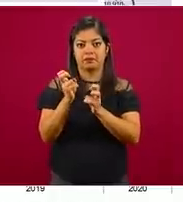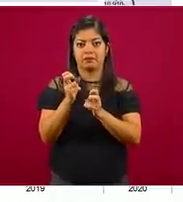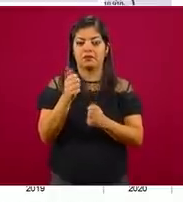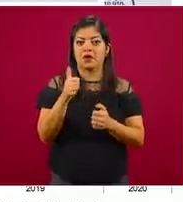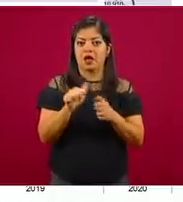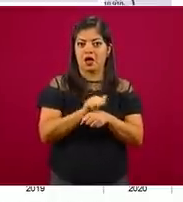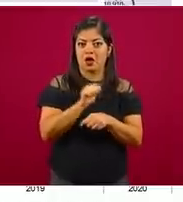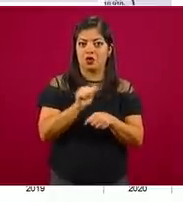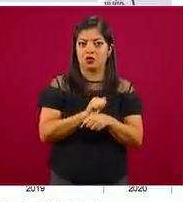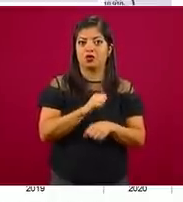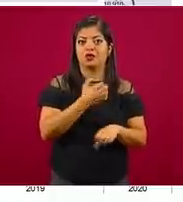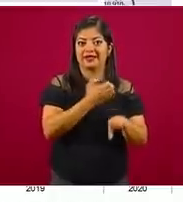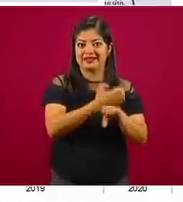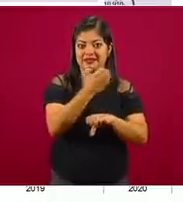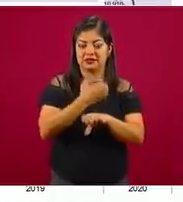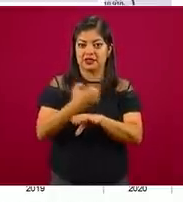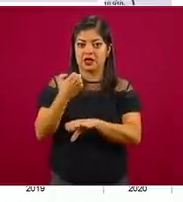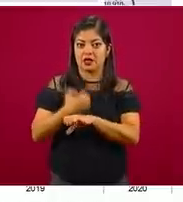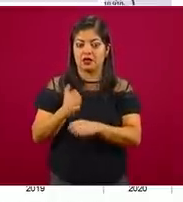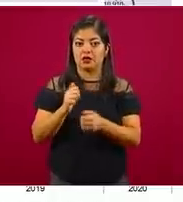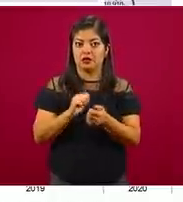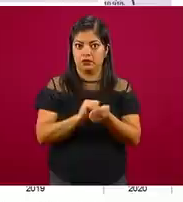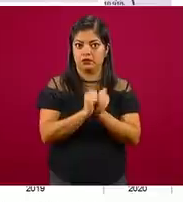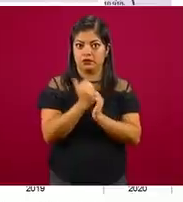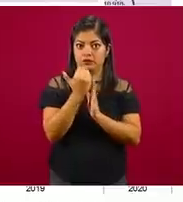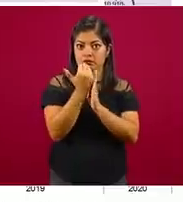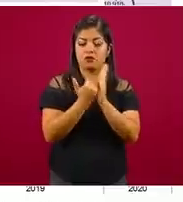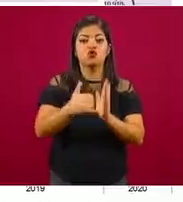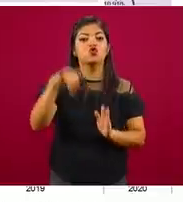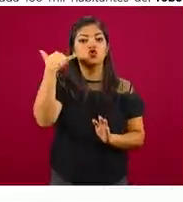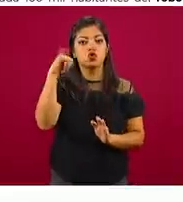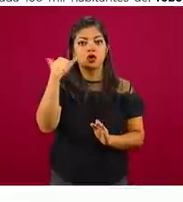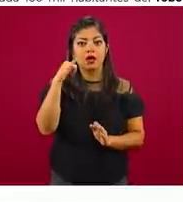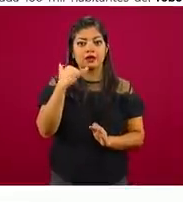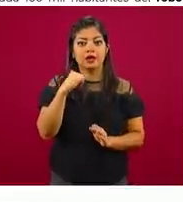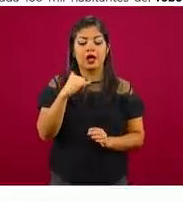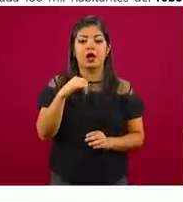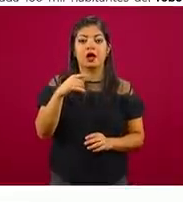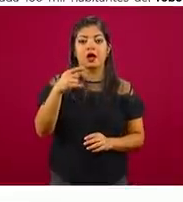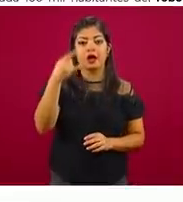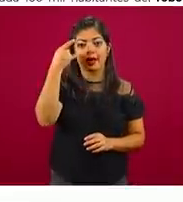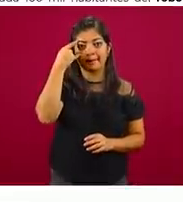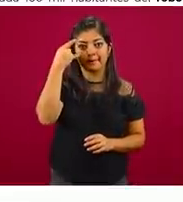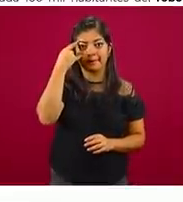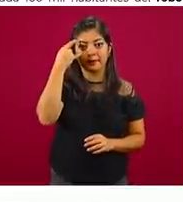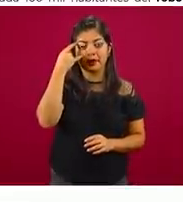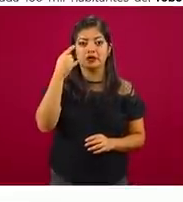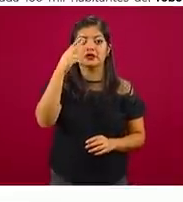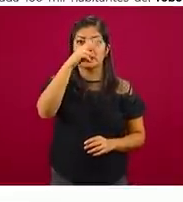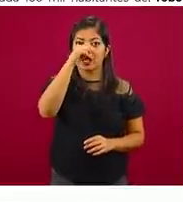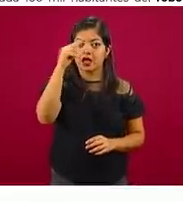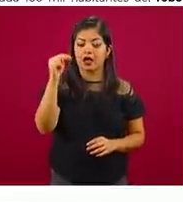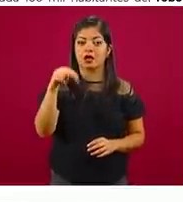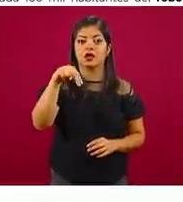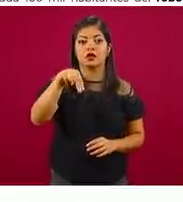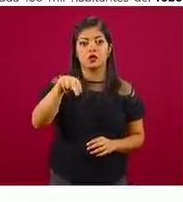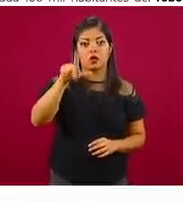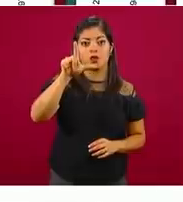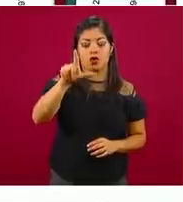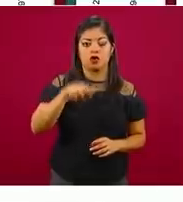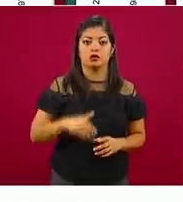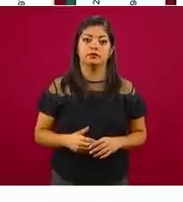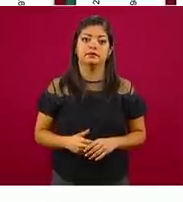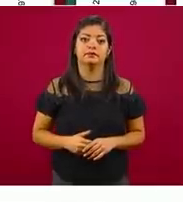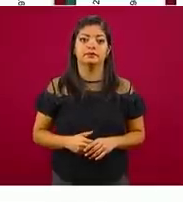federativa, las de menor incidencia de Yucatán, Campeche, Chiapas, Coahuila, Nayarit, Nuevo León. Adelante, por